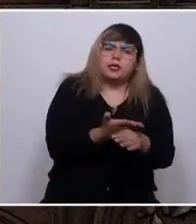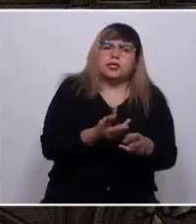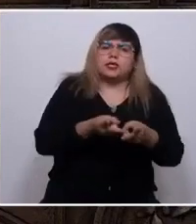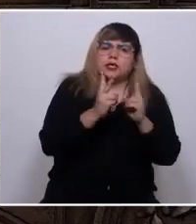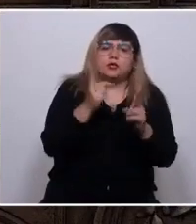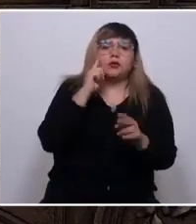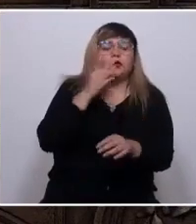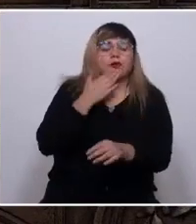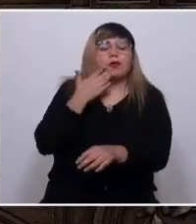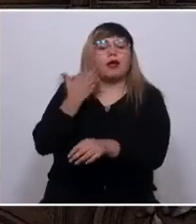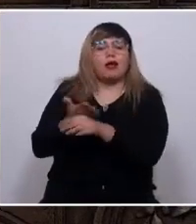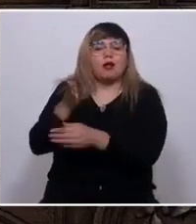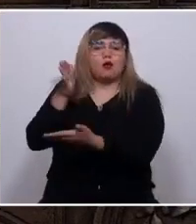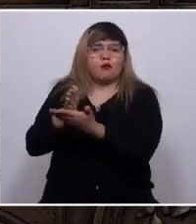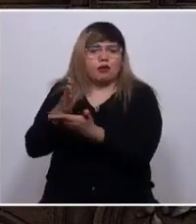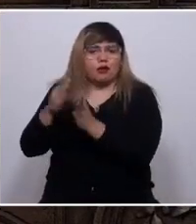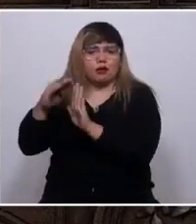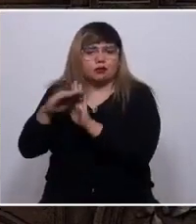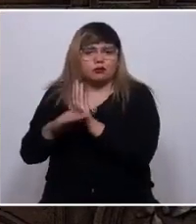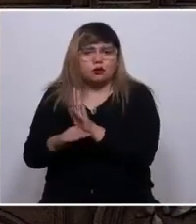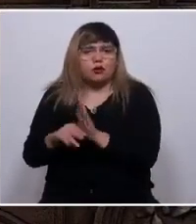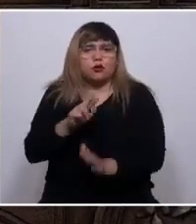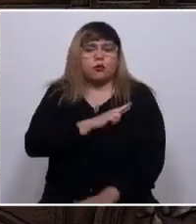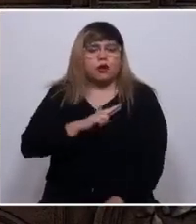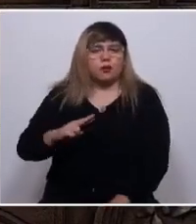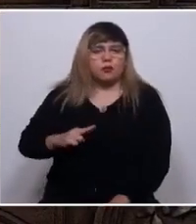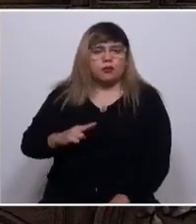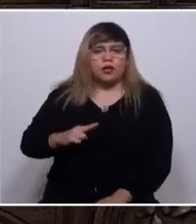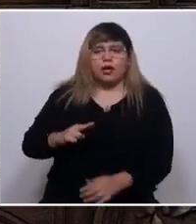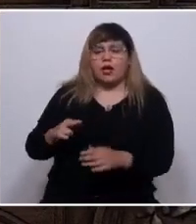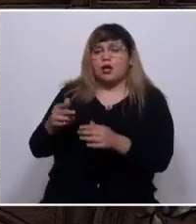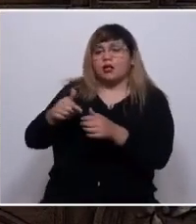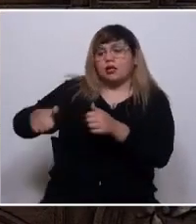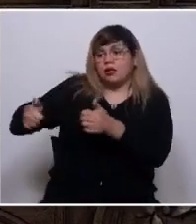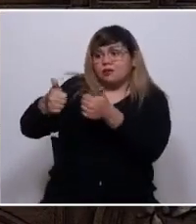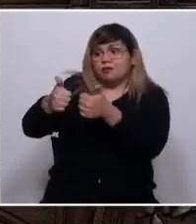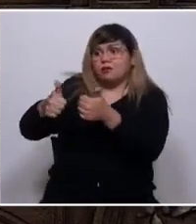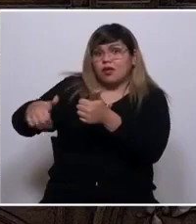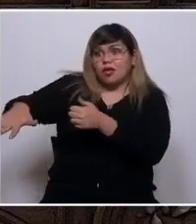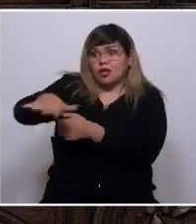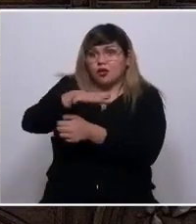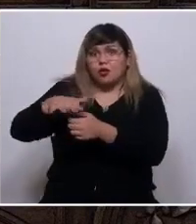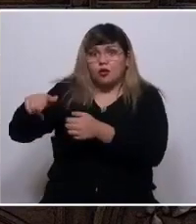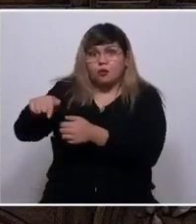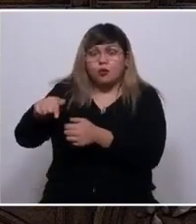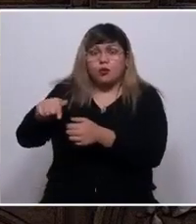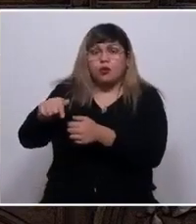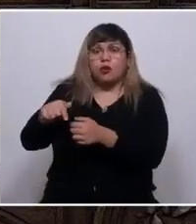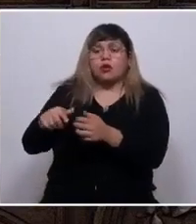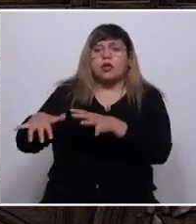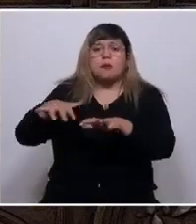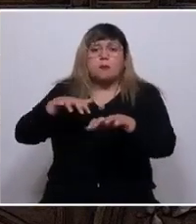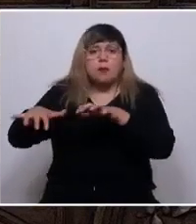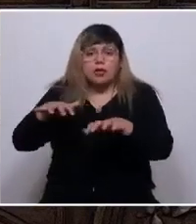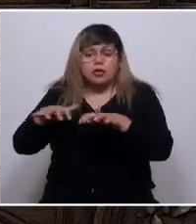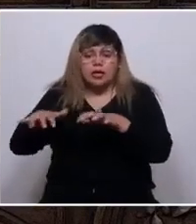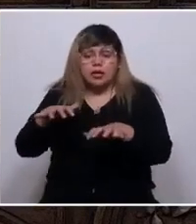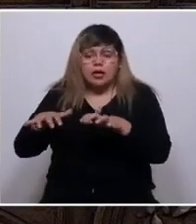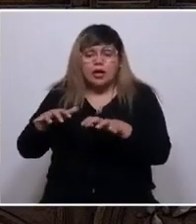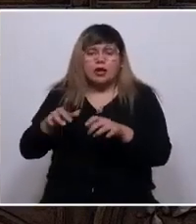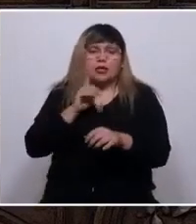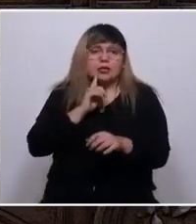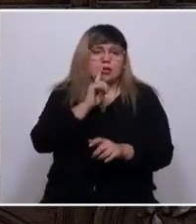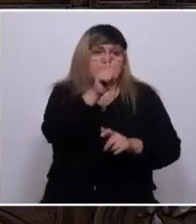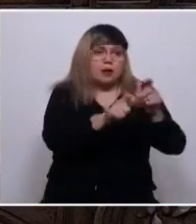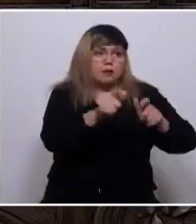obligaciones. Una república para la cual el bien común sea mucho más que las condiciones materiales en las cuales se desenvuelve el individuo,